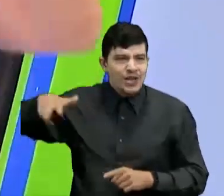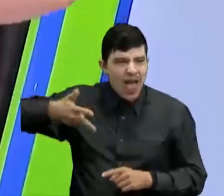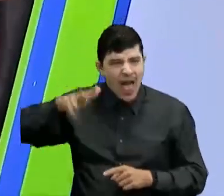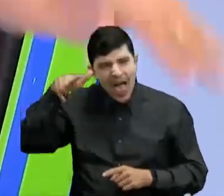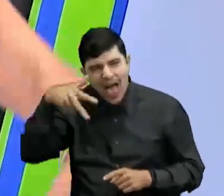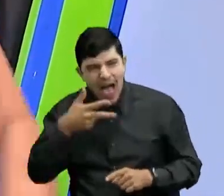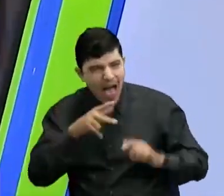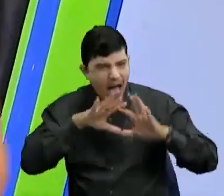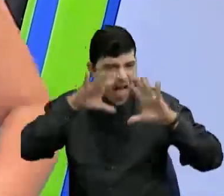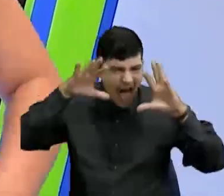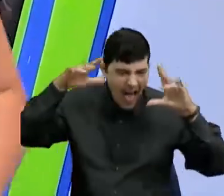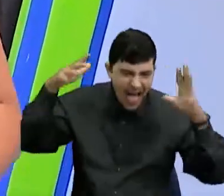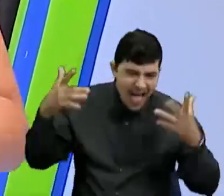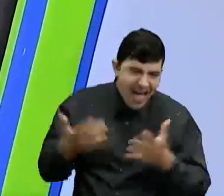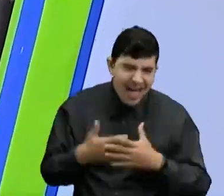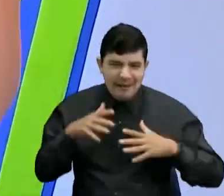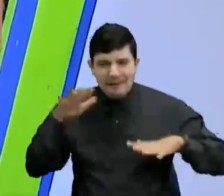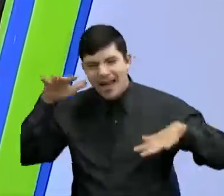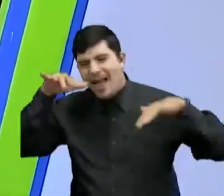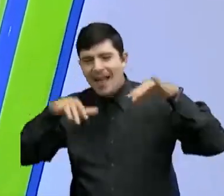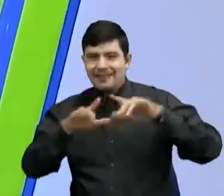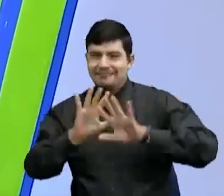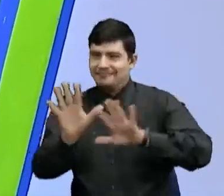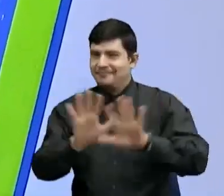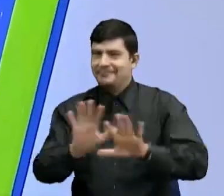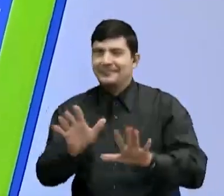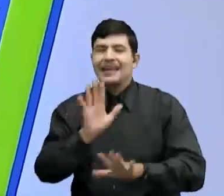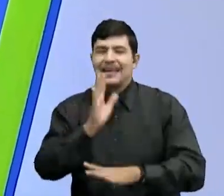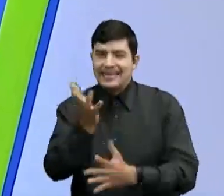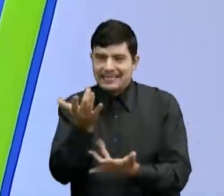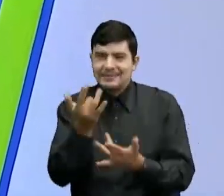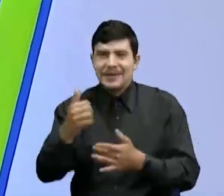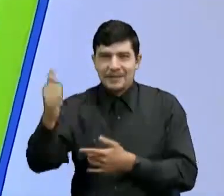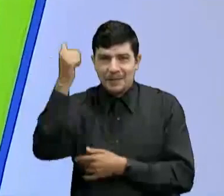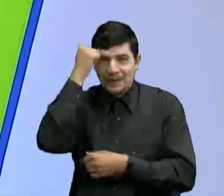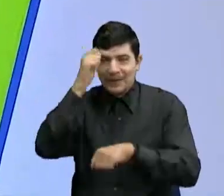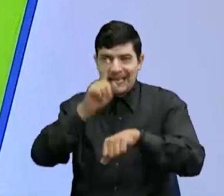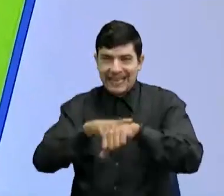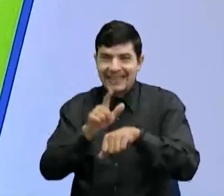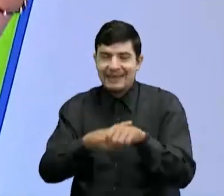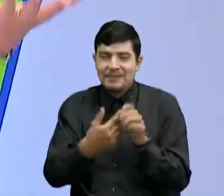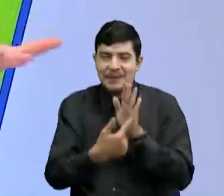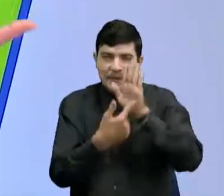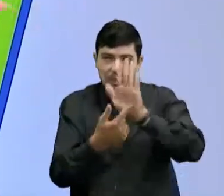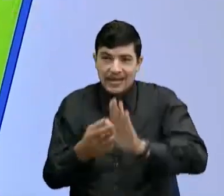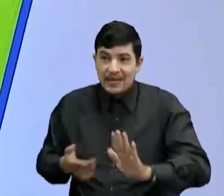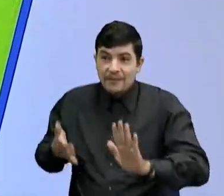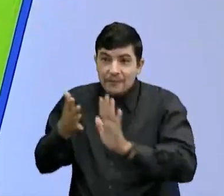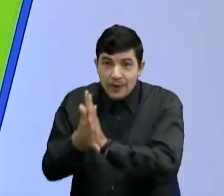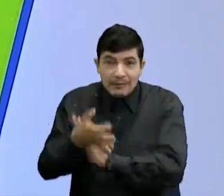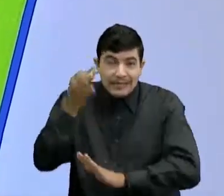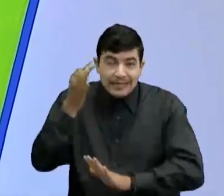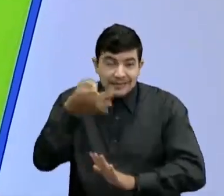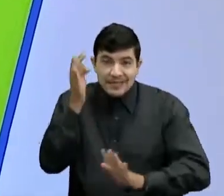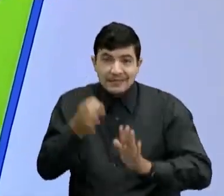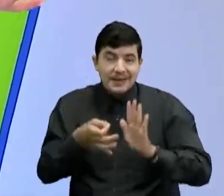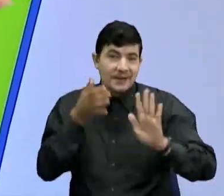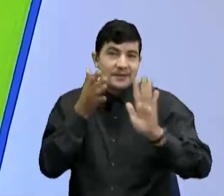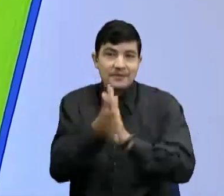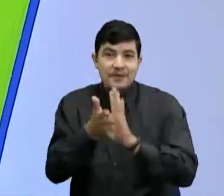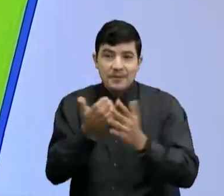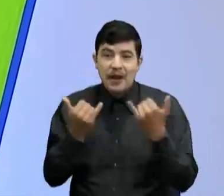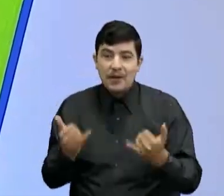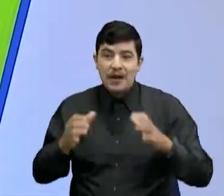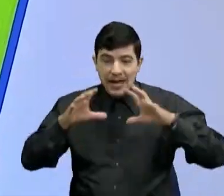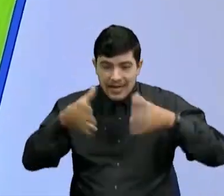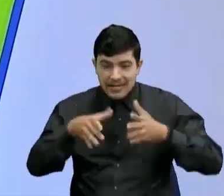espacio y por todo el mundo Entonces todavía ellos no nos van a dar su informe Que siempre nos regalan para